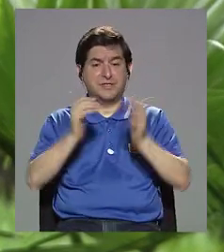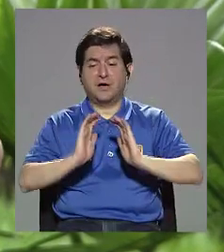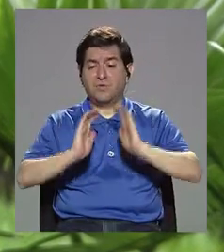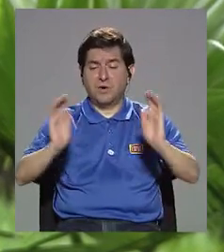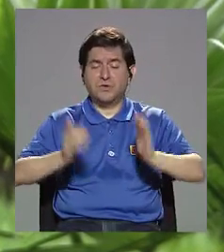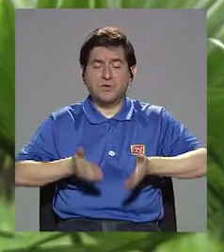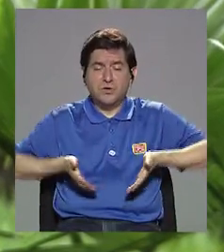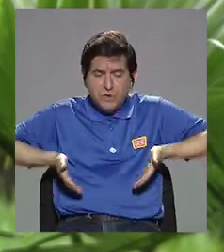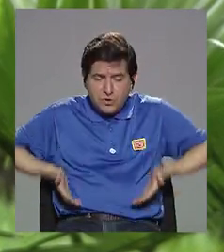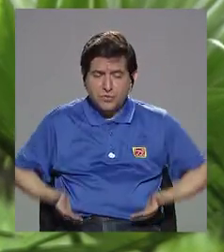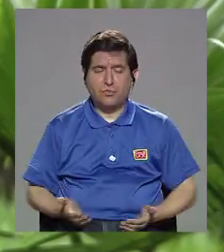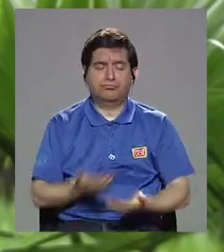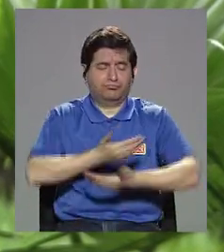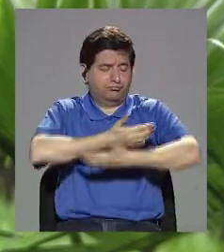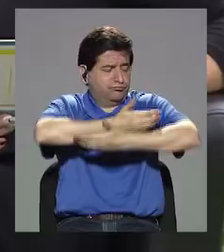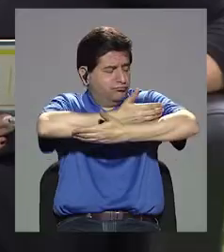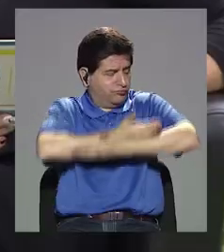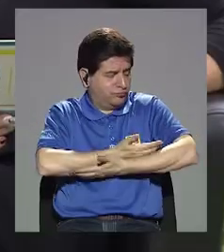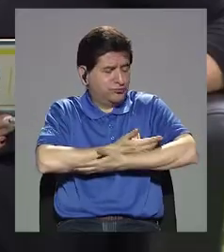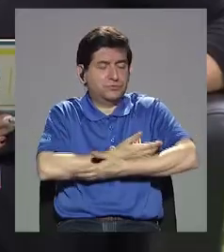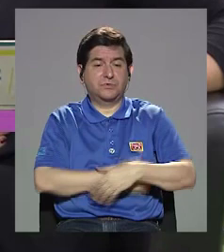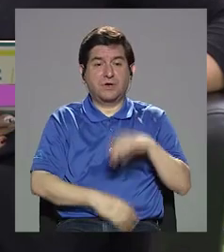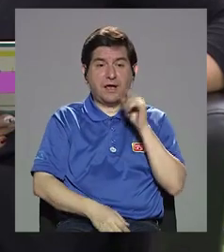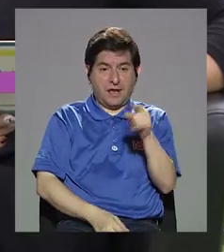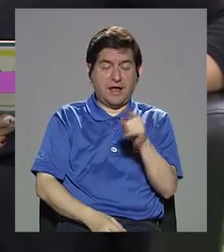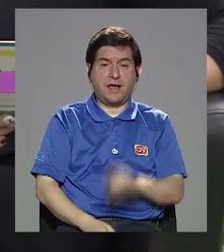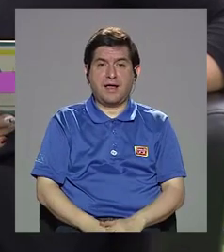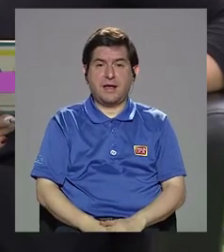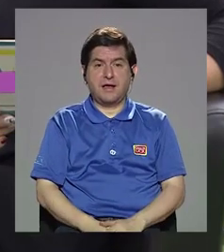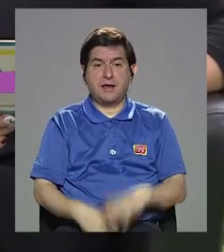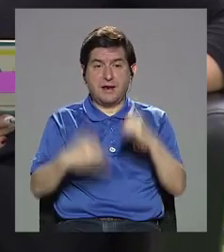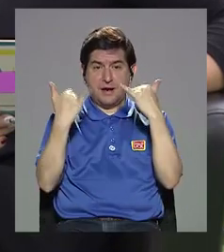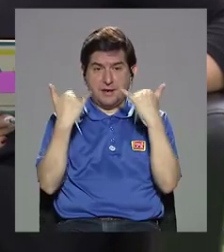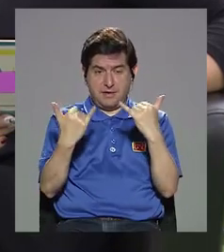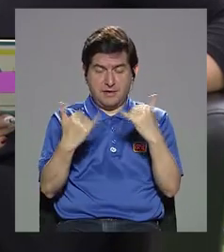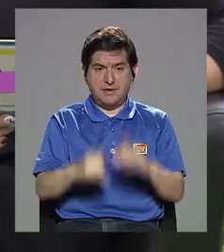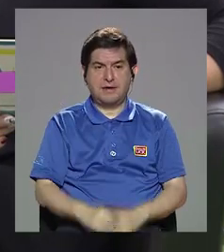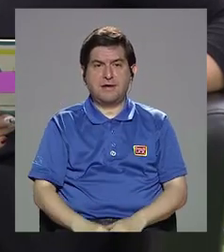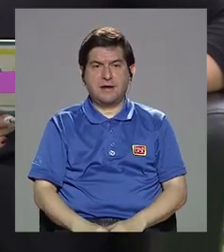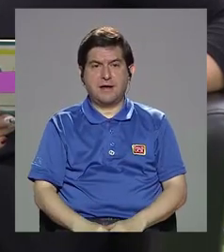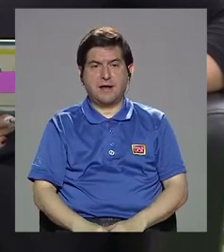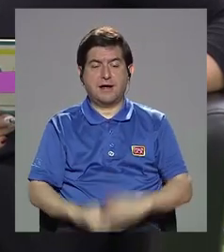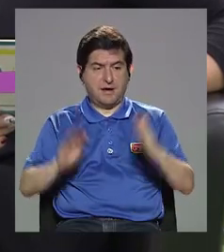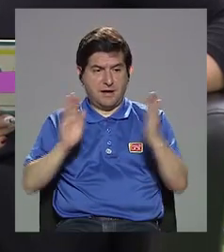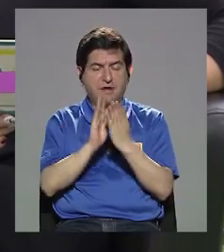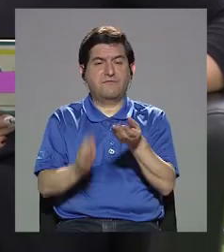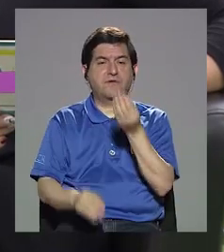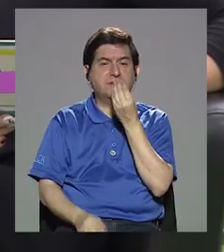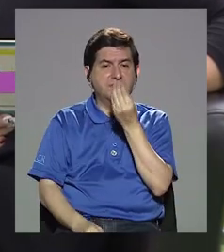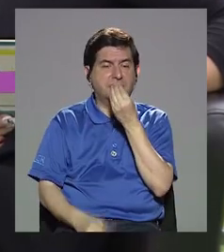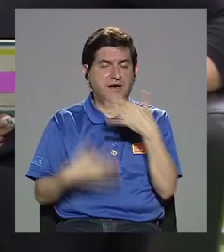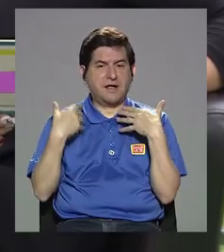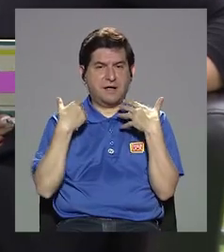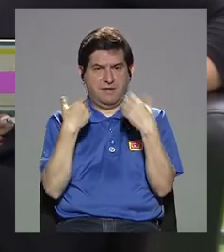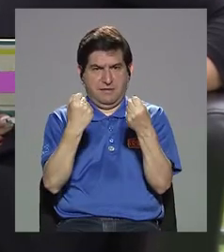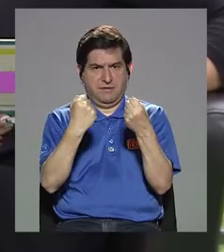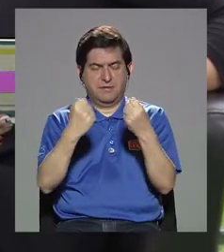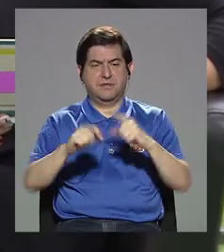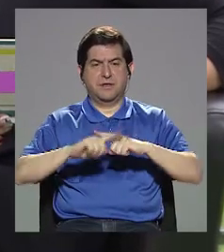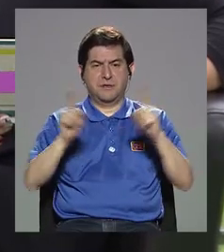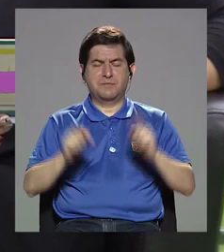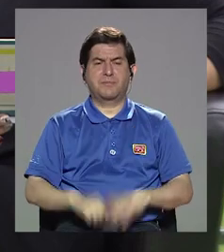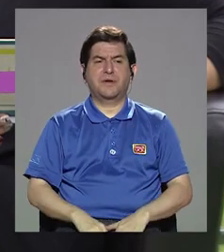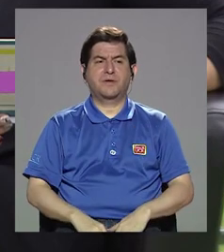desde que el niño nace venga expuesto a una dieta saludable, pero a nivel